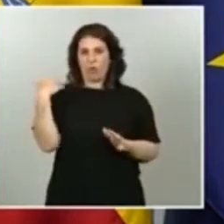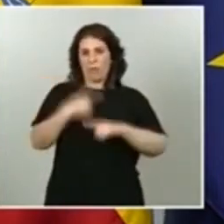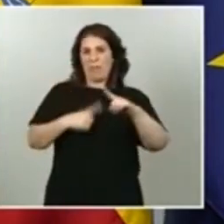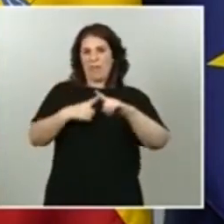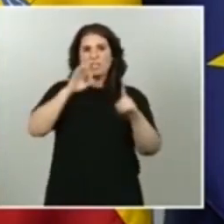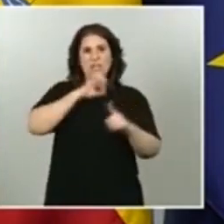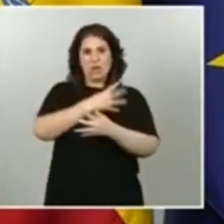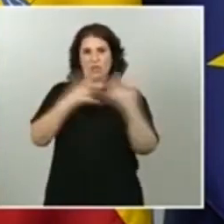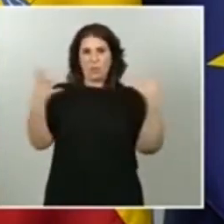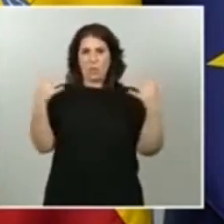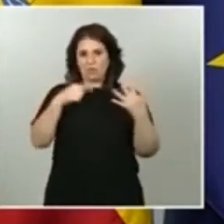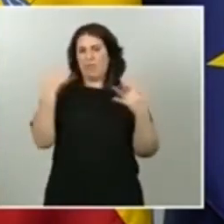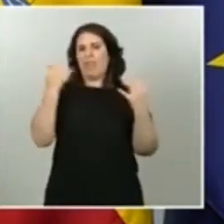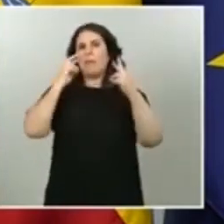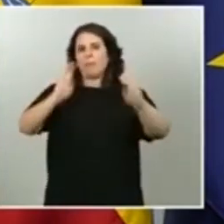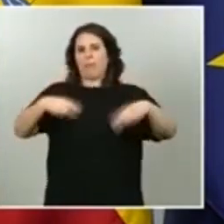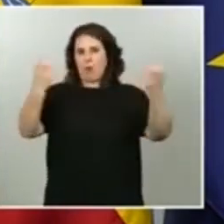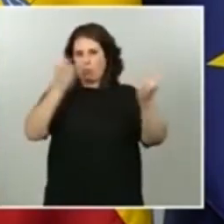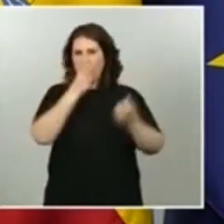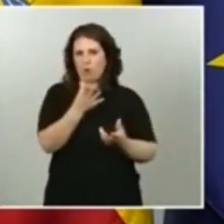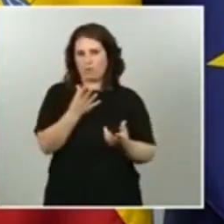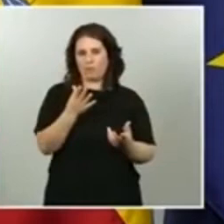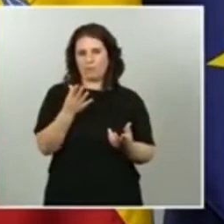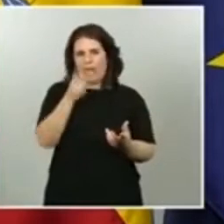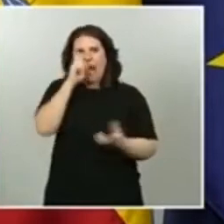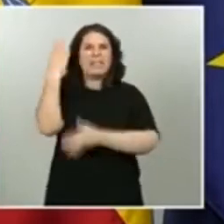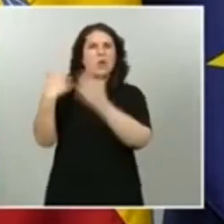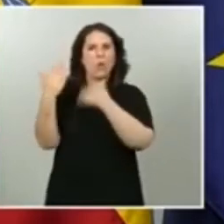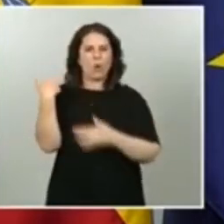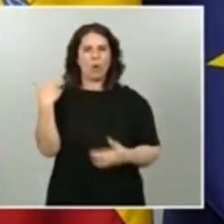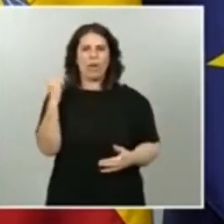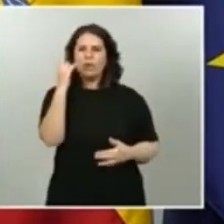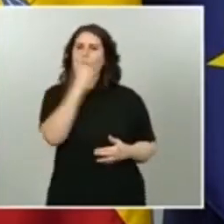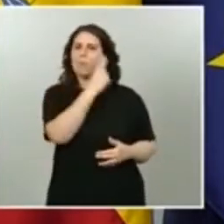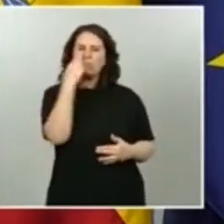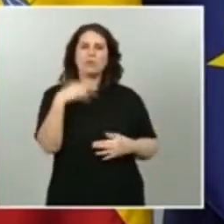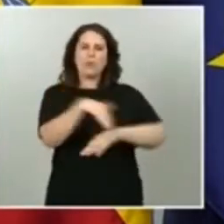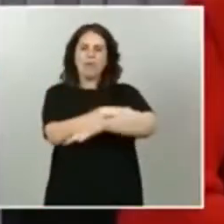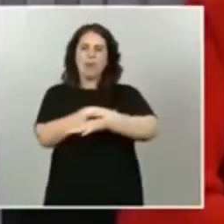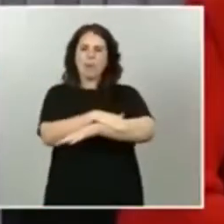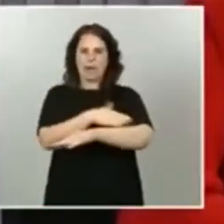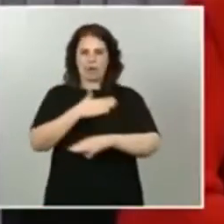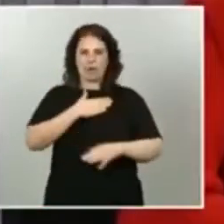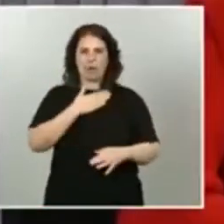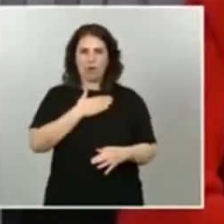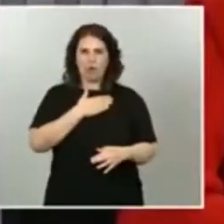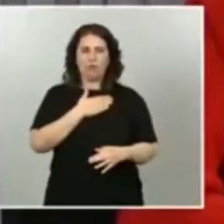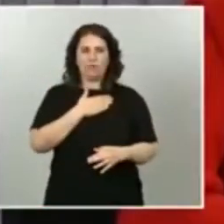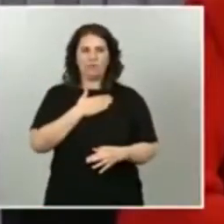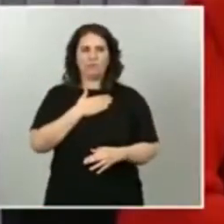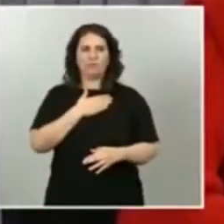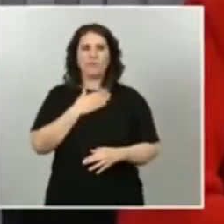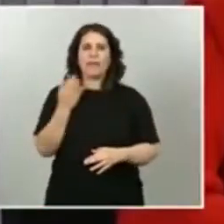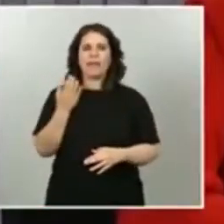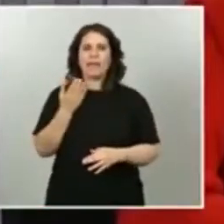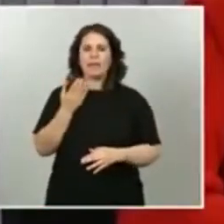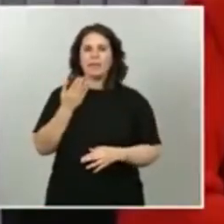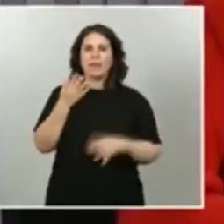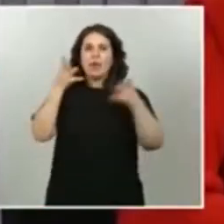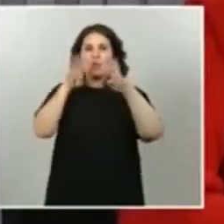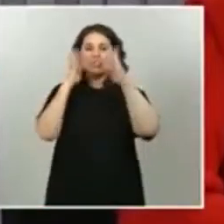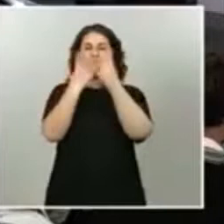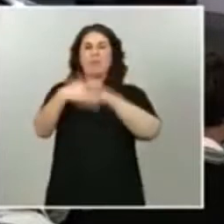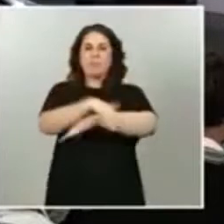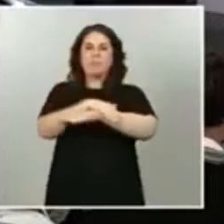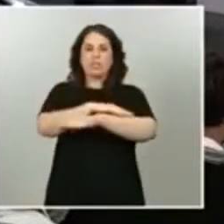compromiso del Gobierno, y concretamente exteriorizado por este ministro, de que llevaría al Consejo de Ministros la línea de enjuiciamiento criminal antes de